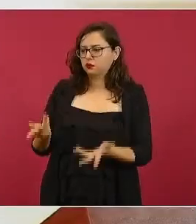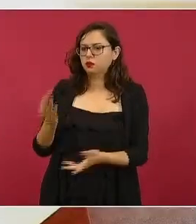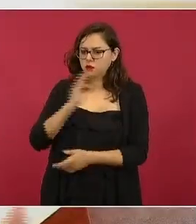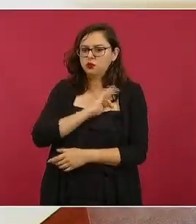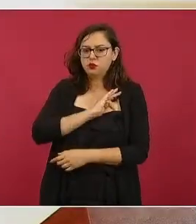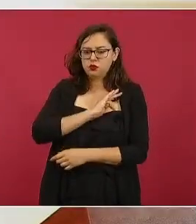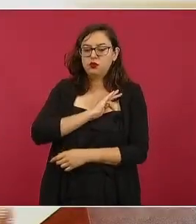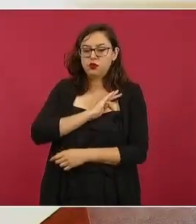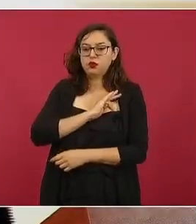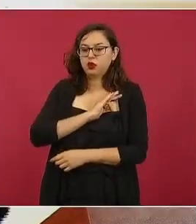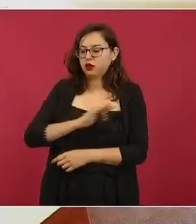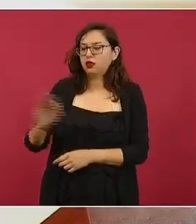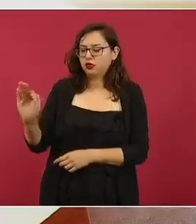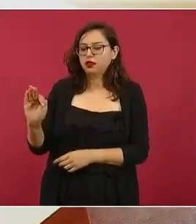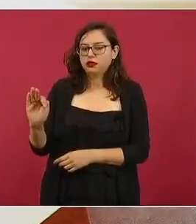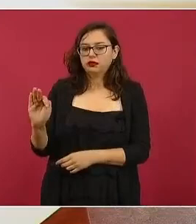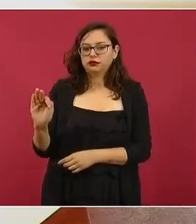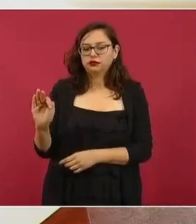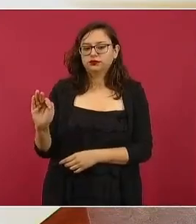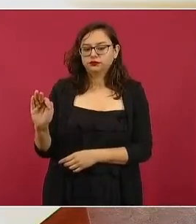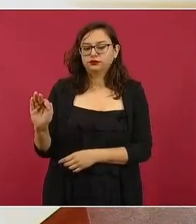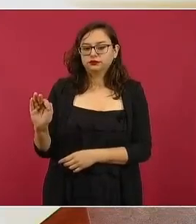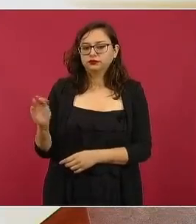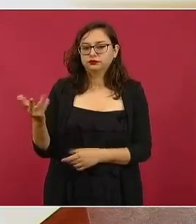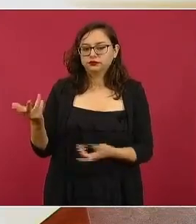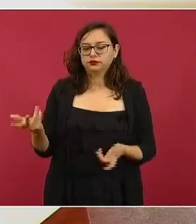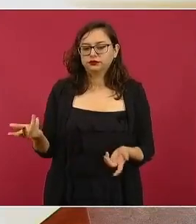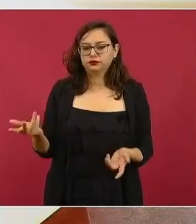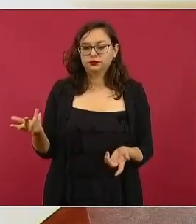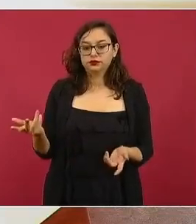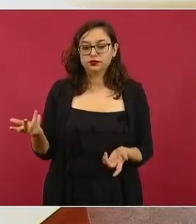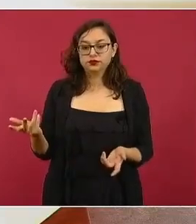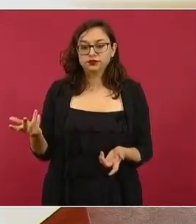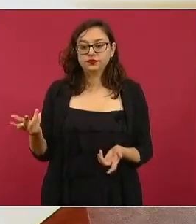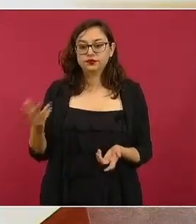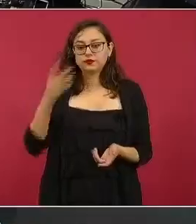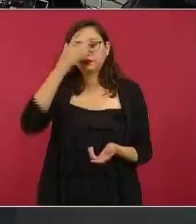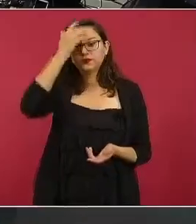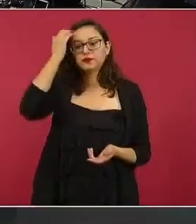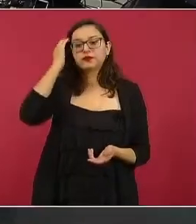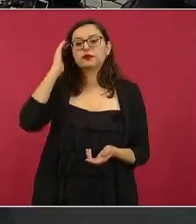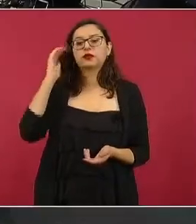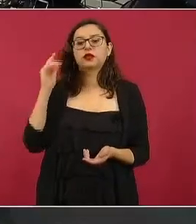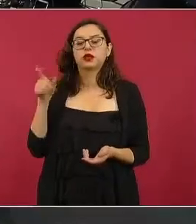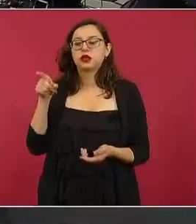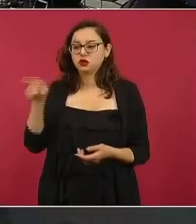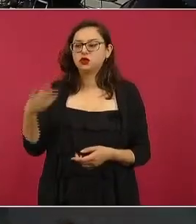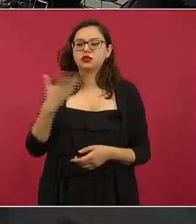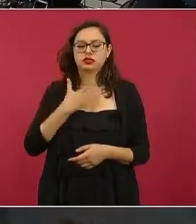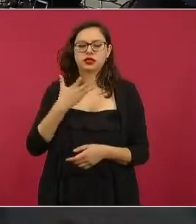muy cercano que ya poseen en concesión